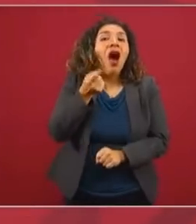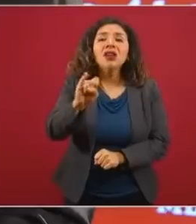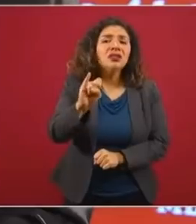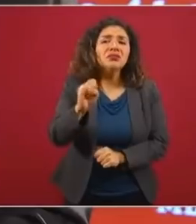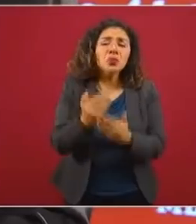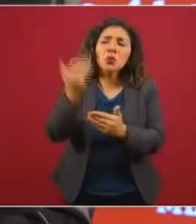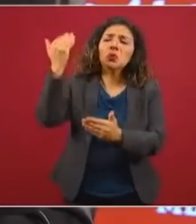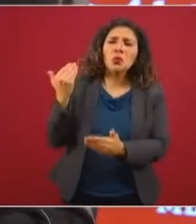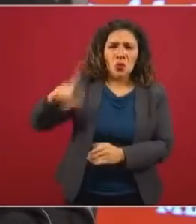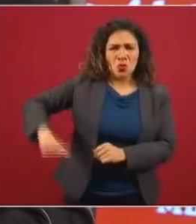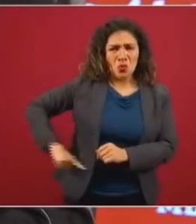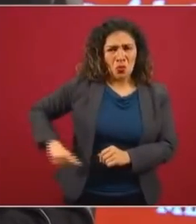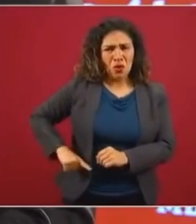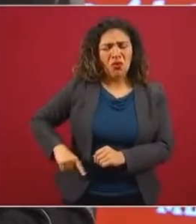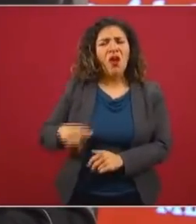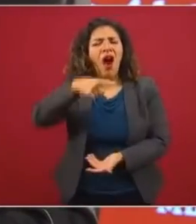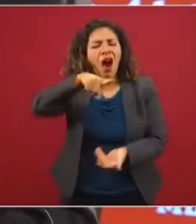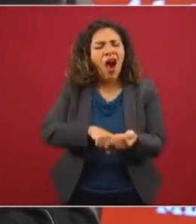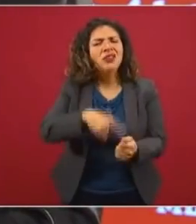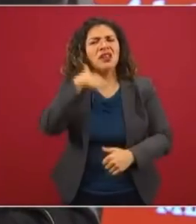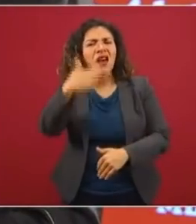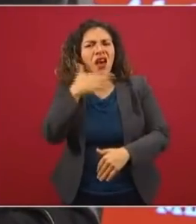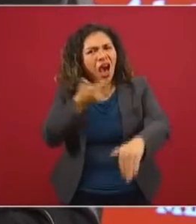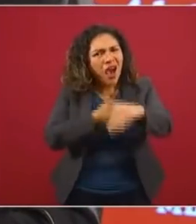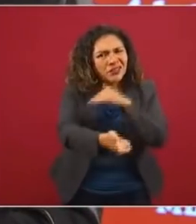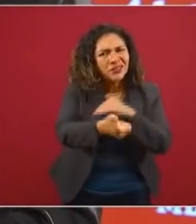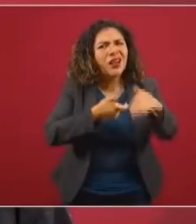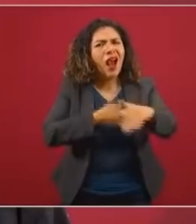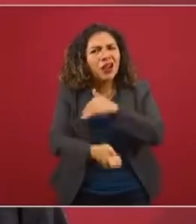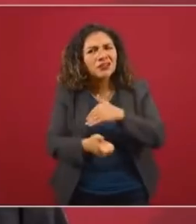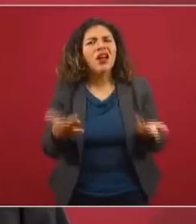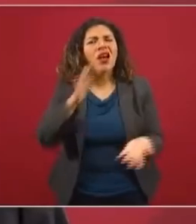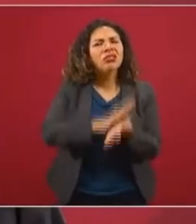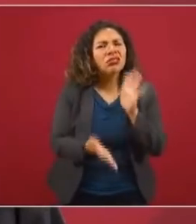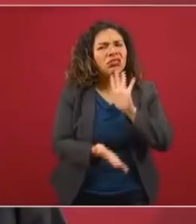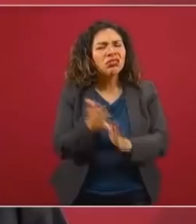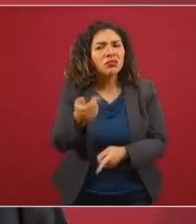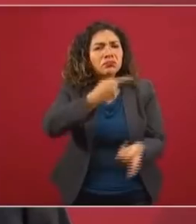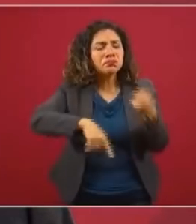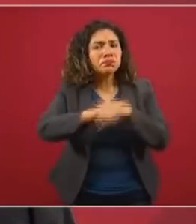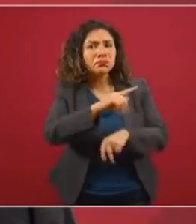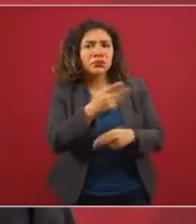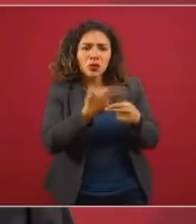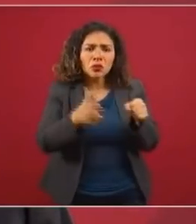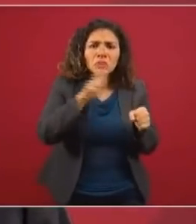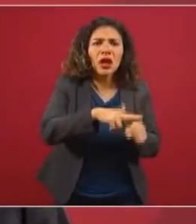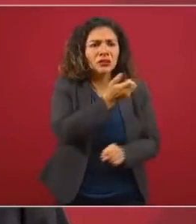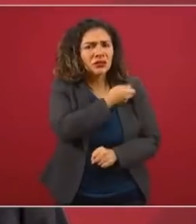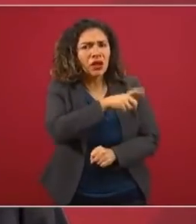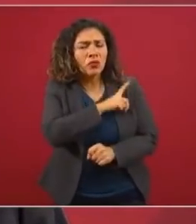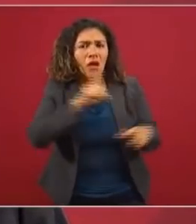anterior de corrupción dejó por los suelos el sistema de salud.